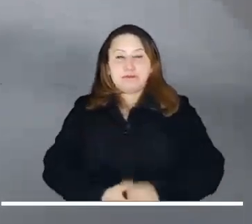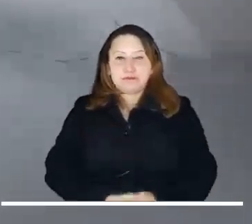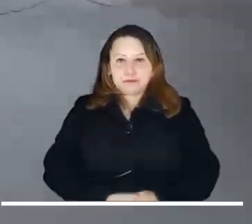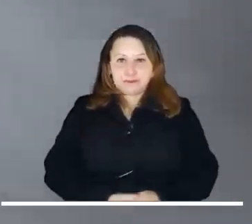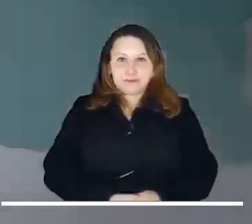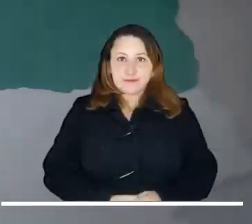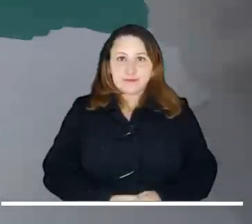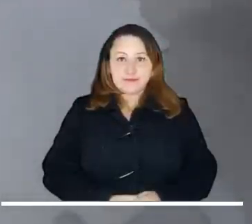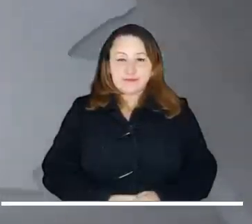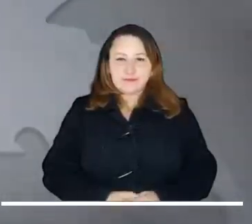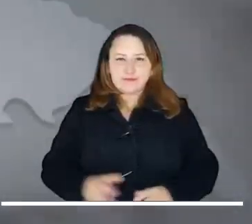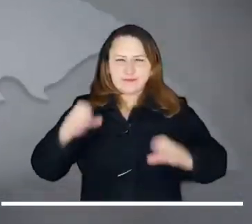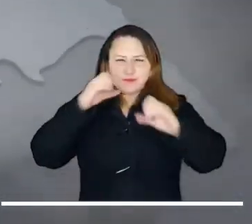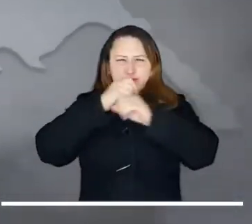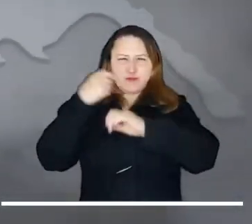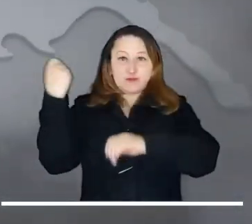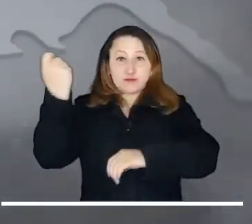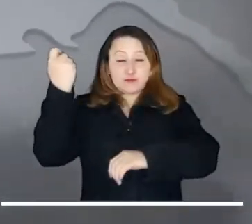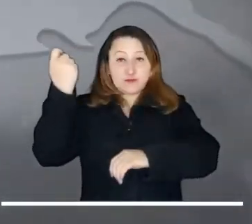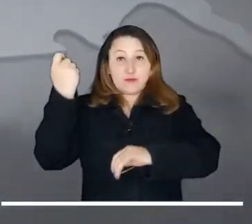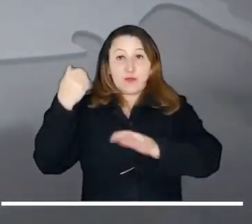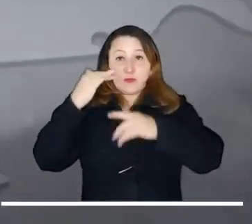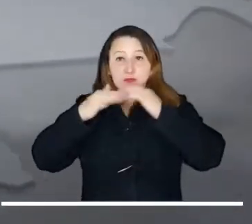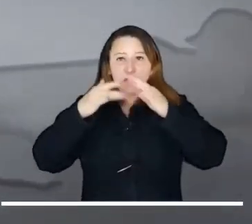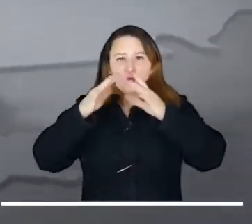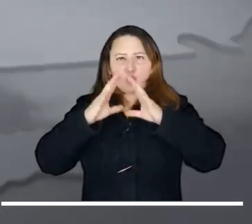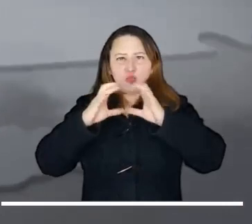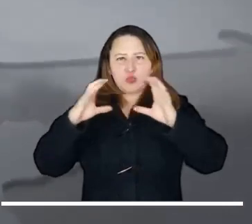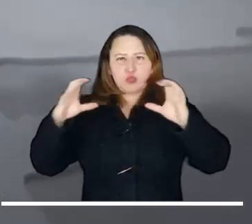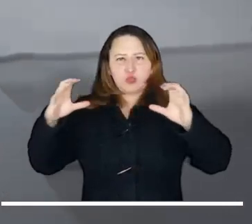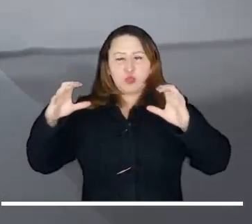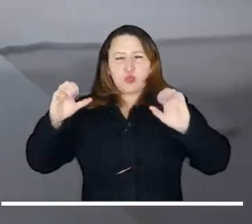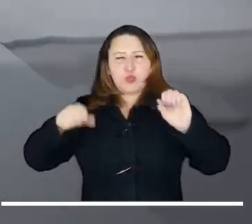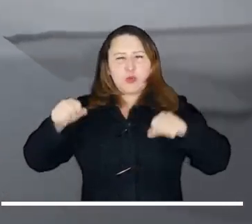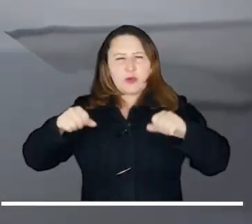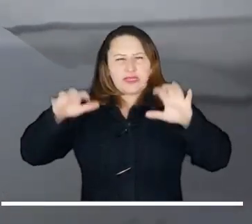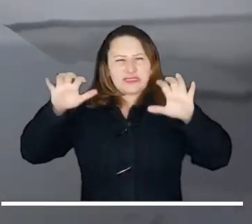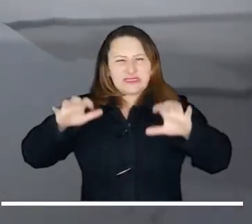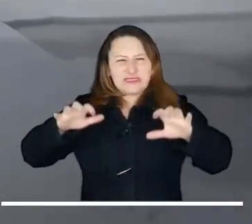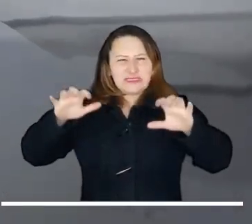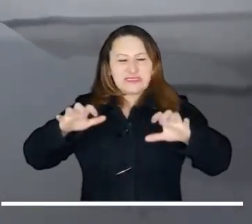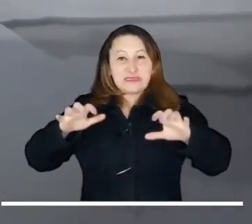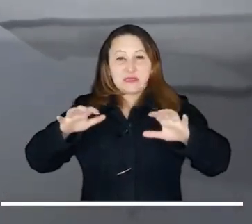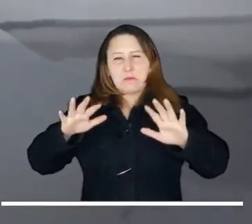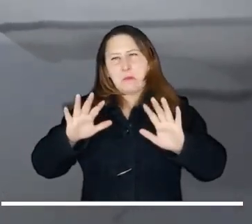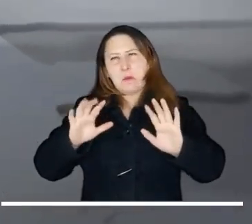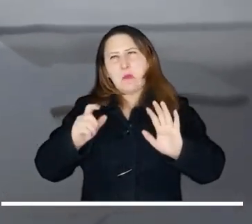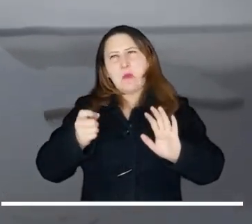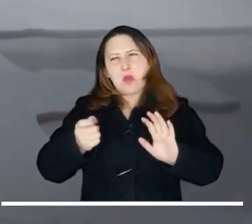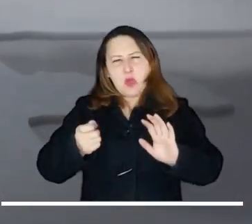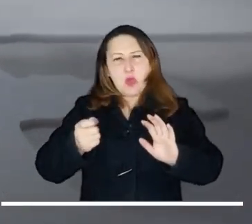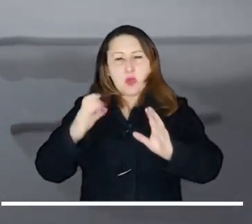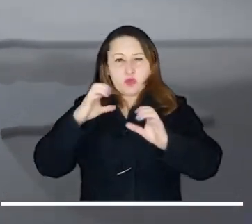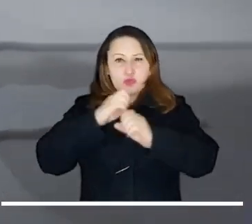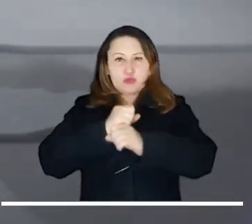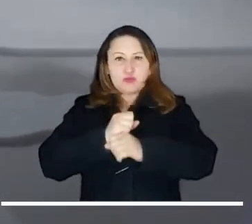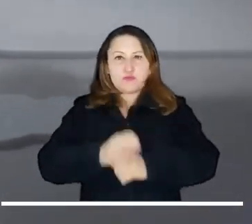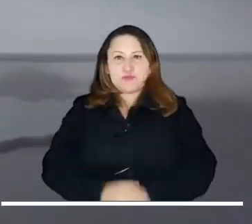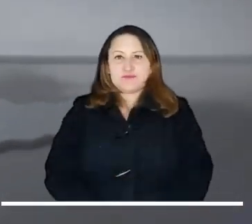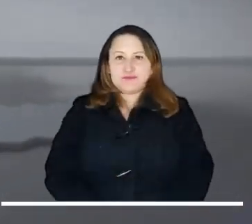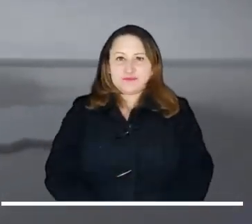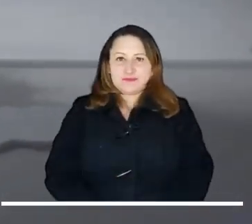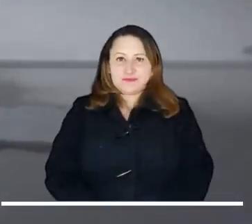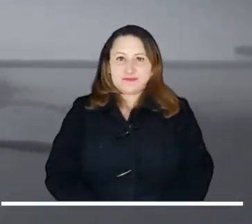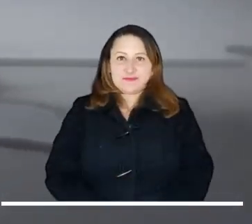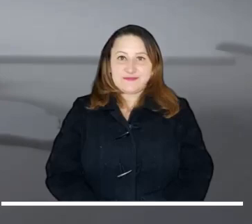Boyacá. La noche llanera promete un cielo parcialmente nublado. La probabilidad de lluvias en la región es baja